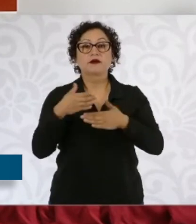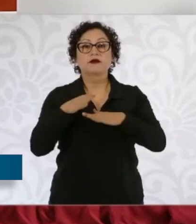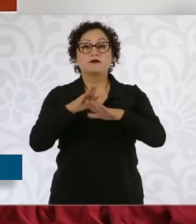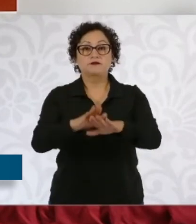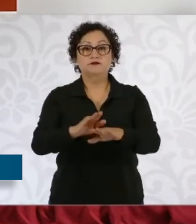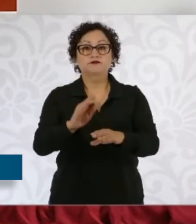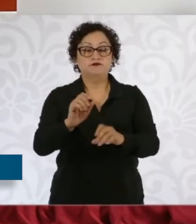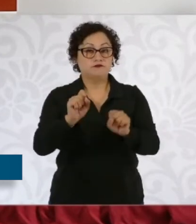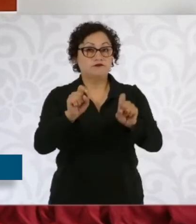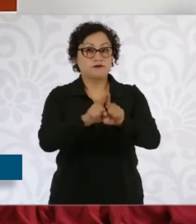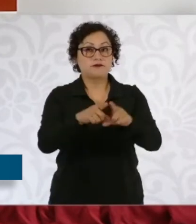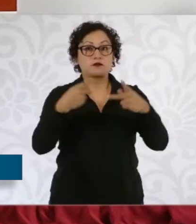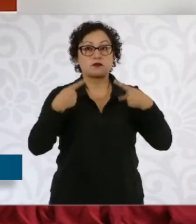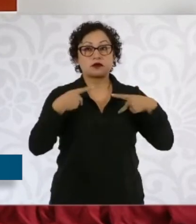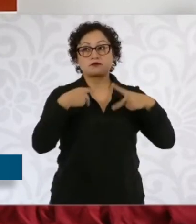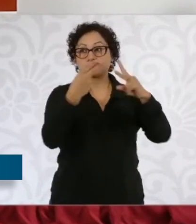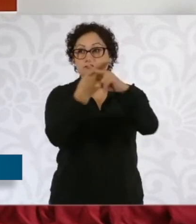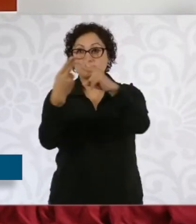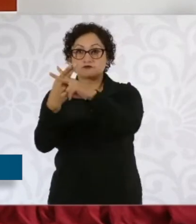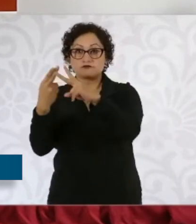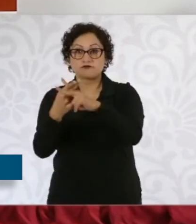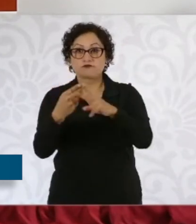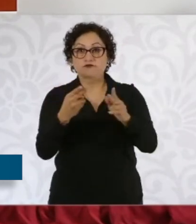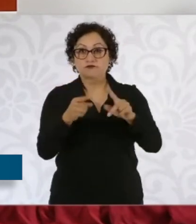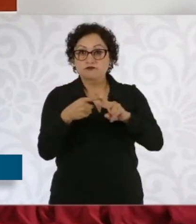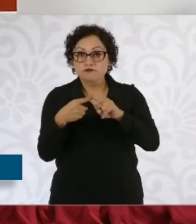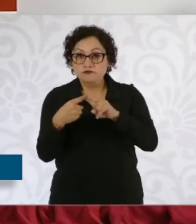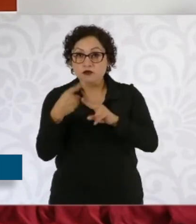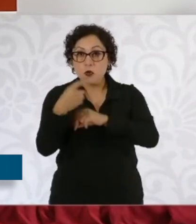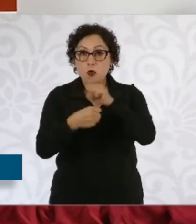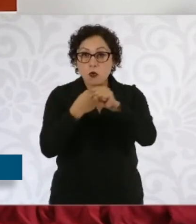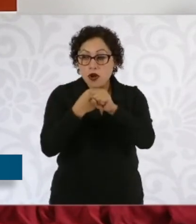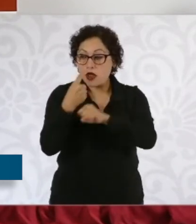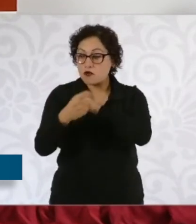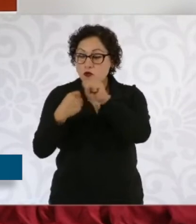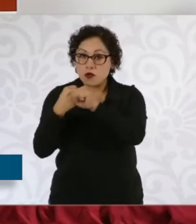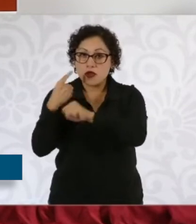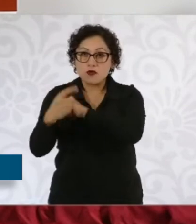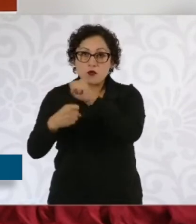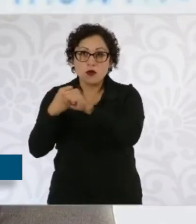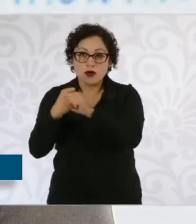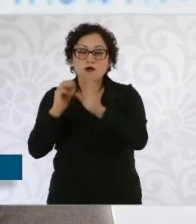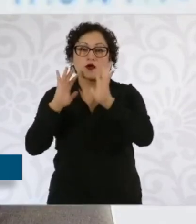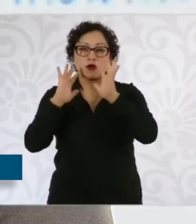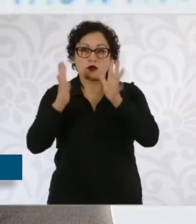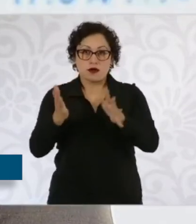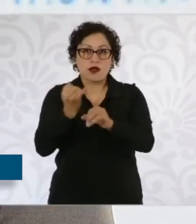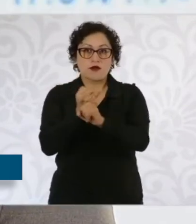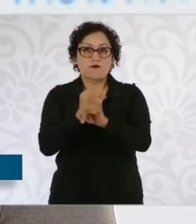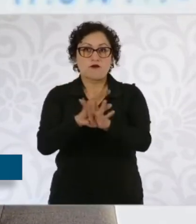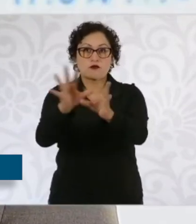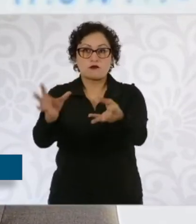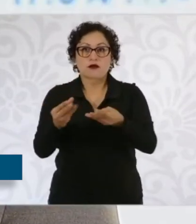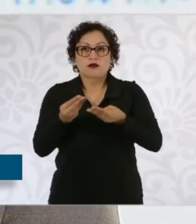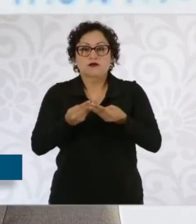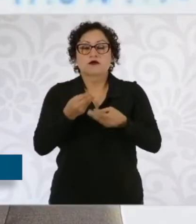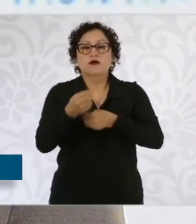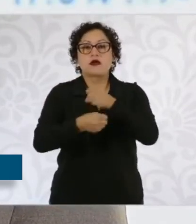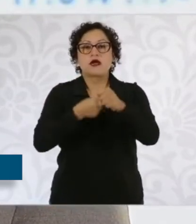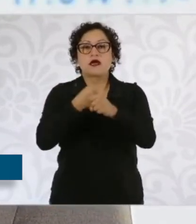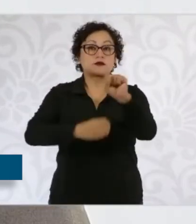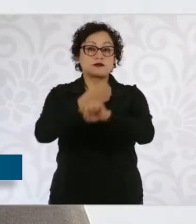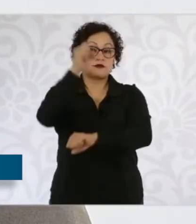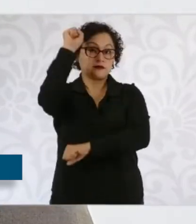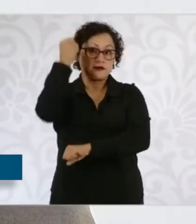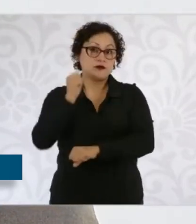el secuestro un 72%. Aunque estas cifras son alentadoras, se registró un incremento del 13.5% en extorsiones, lo que indicó